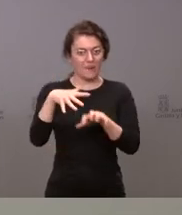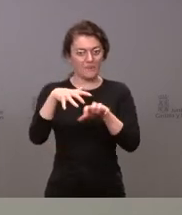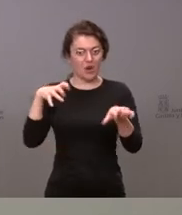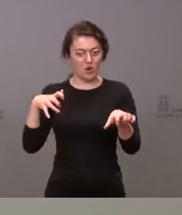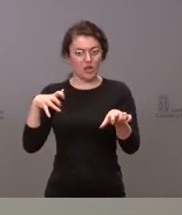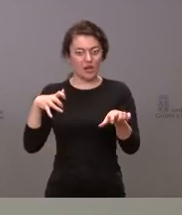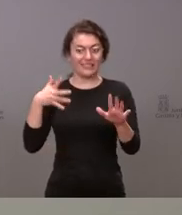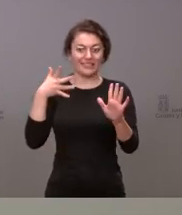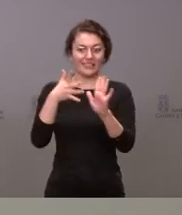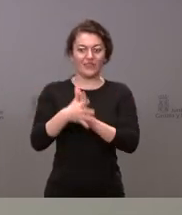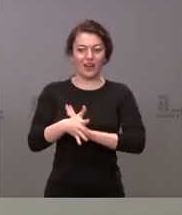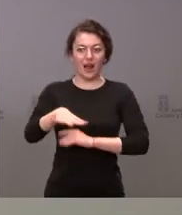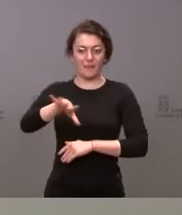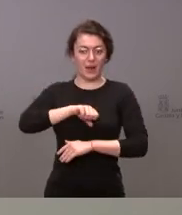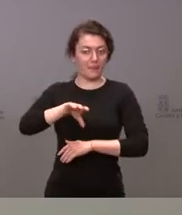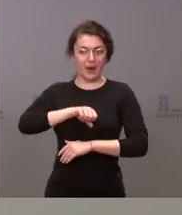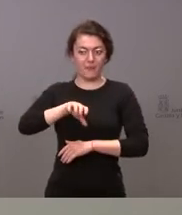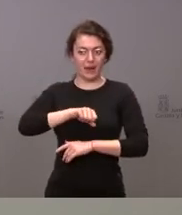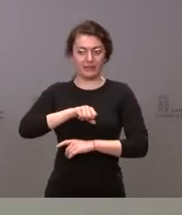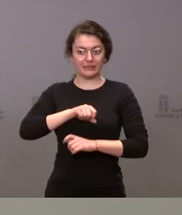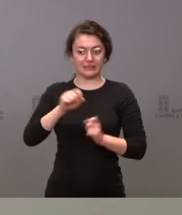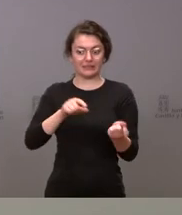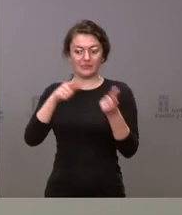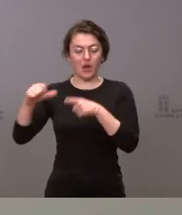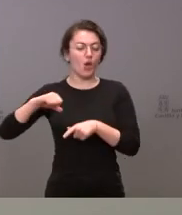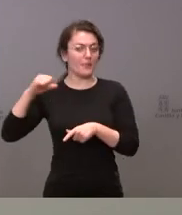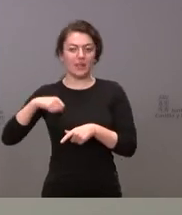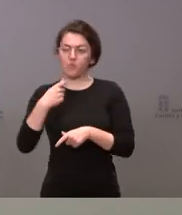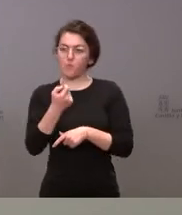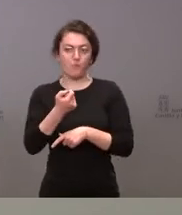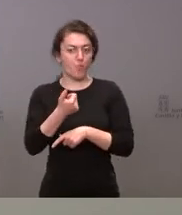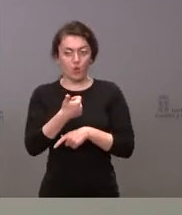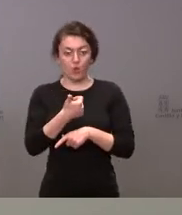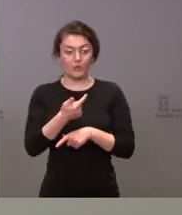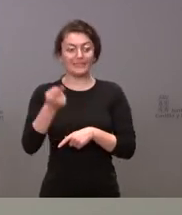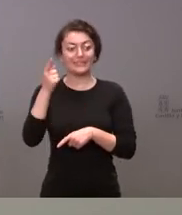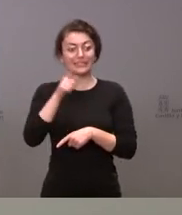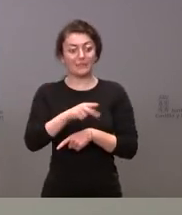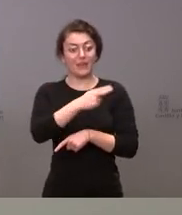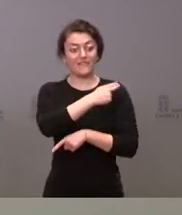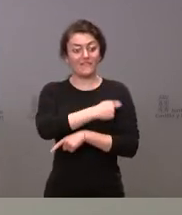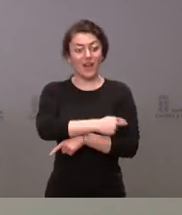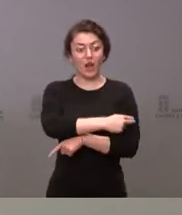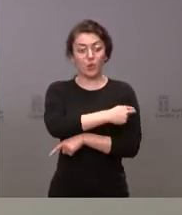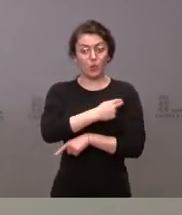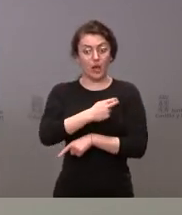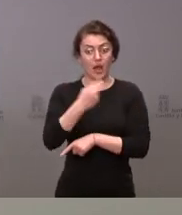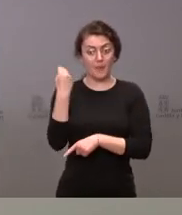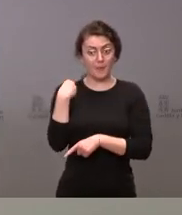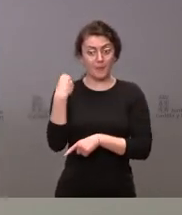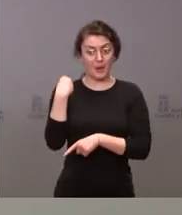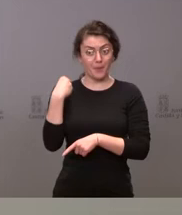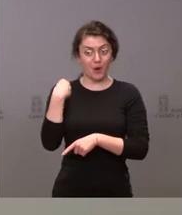ingresos sanitarios. También es una buena noticia que la vacuna también sobre esta variante de Ómicron está